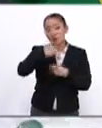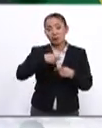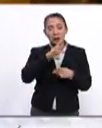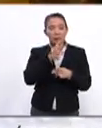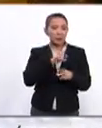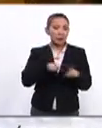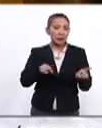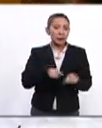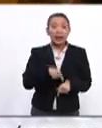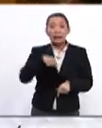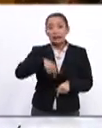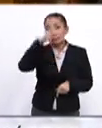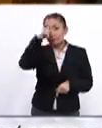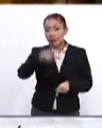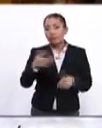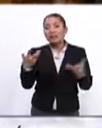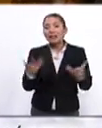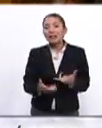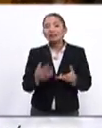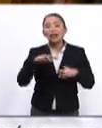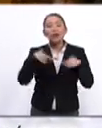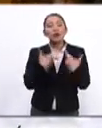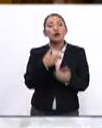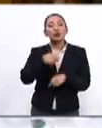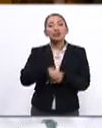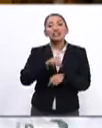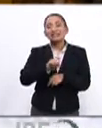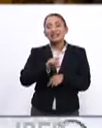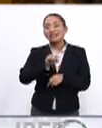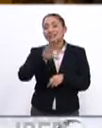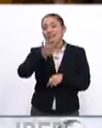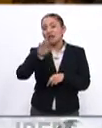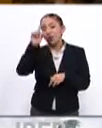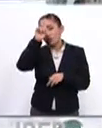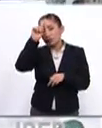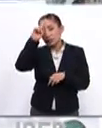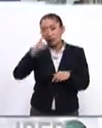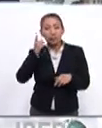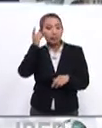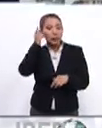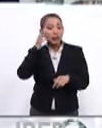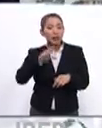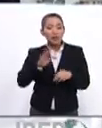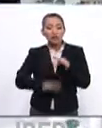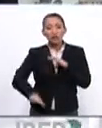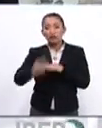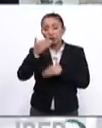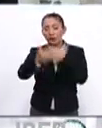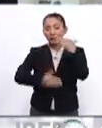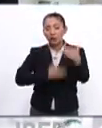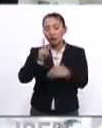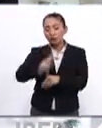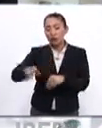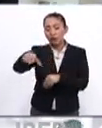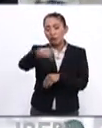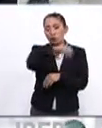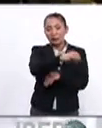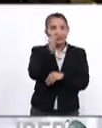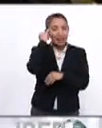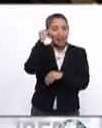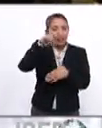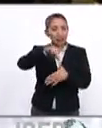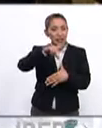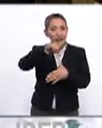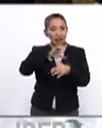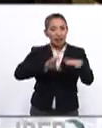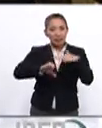población en México se lleva a cabo la reunión número 65 del Consejo Directivo del Fondo para el Desarrollo de los Pueblos Indígenas